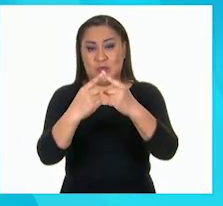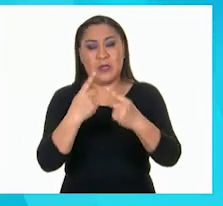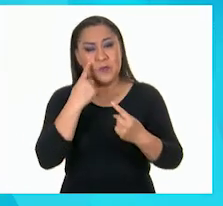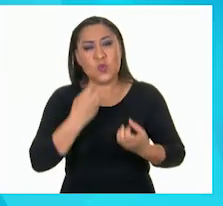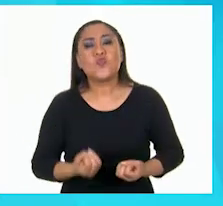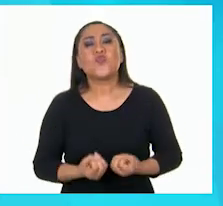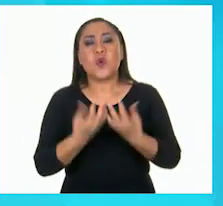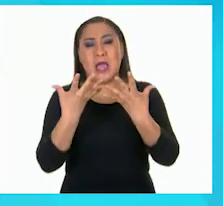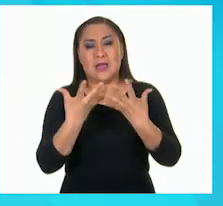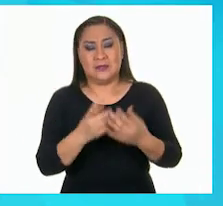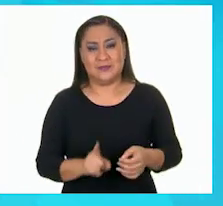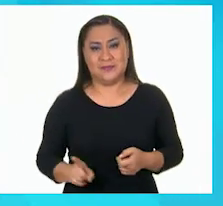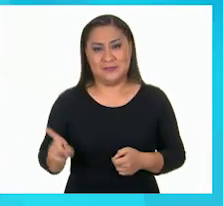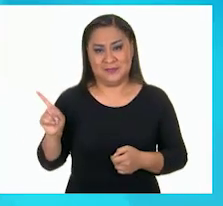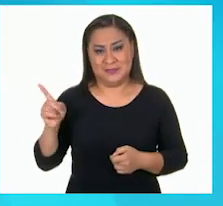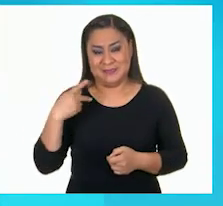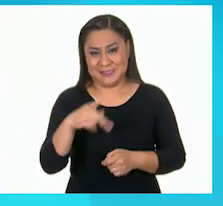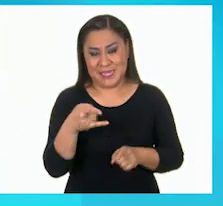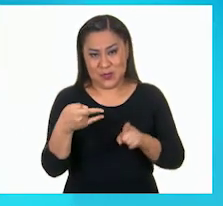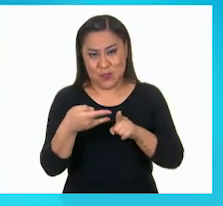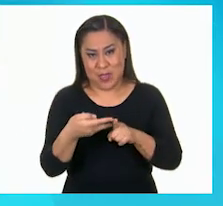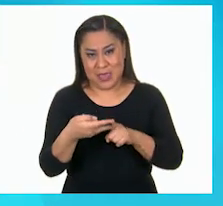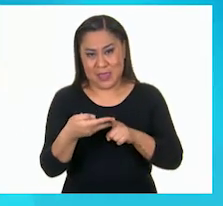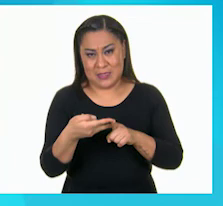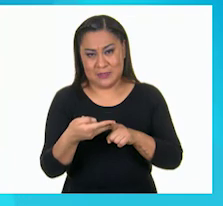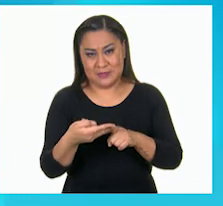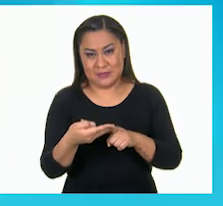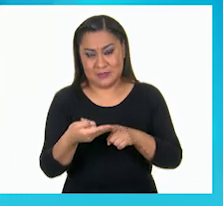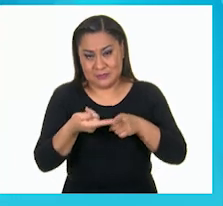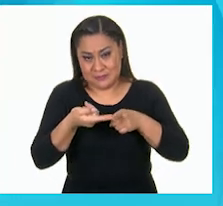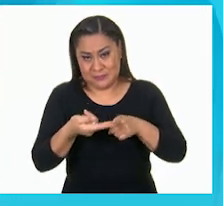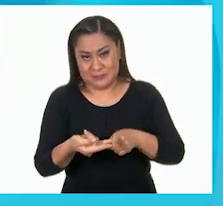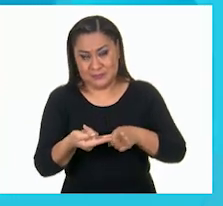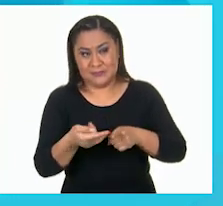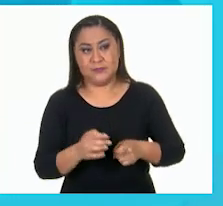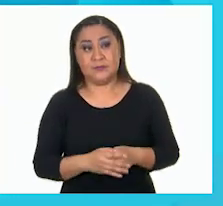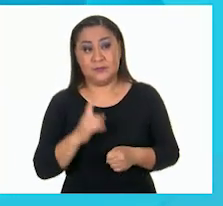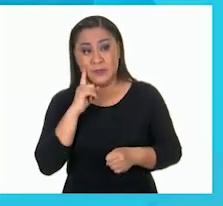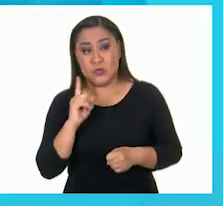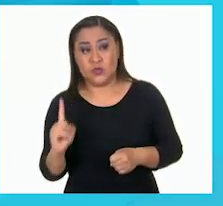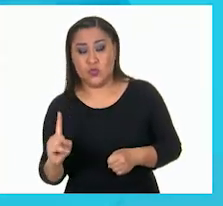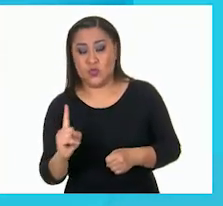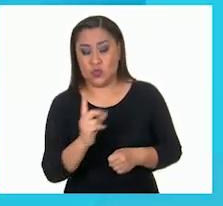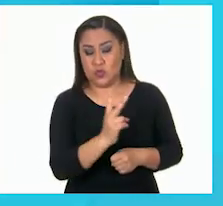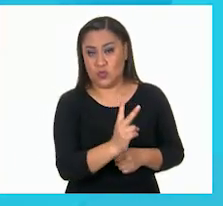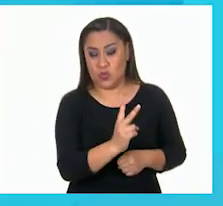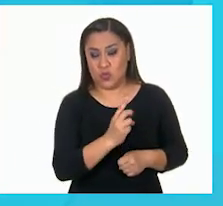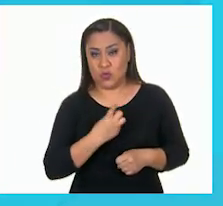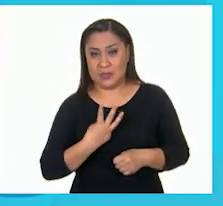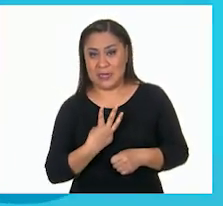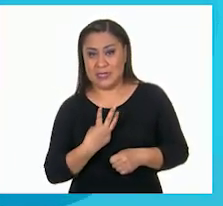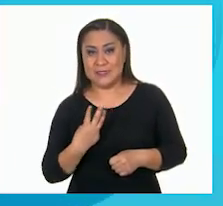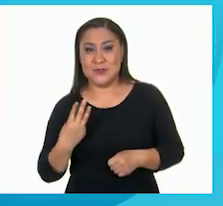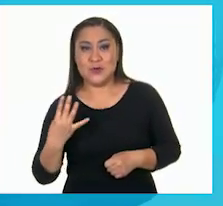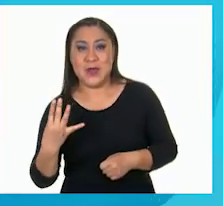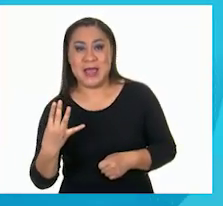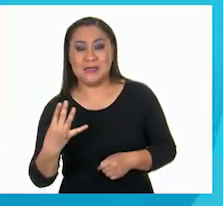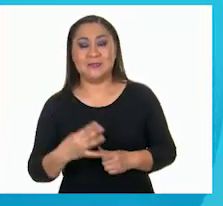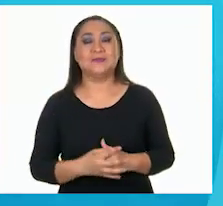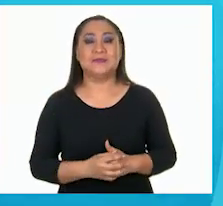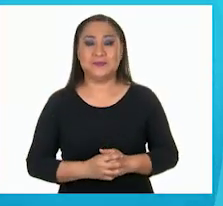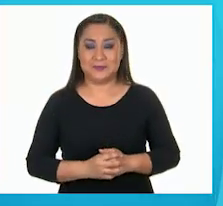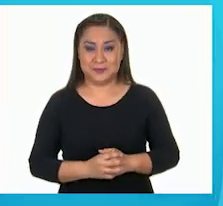las de la siguiente pirámide cuadrangular empezando por la base. Una, dos, tres, cuatro.